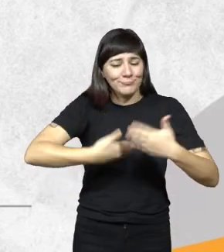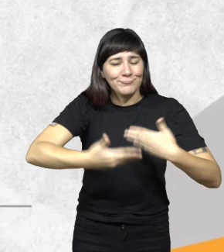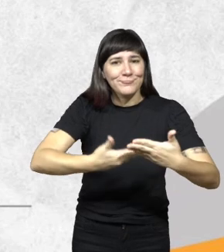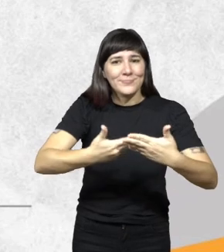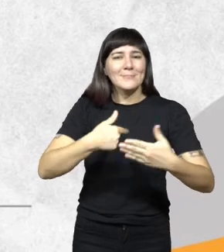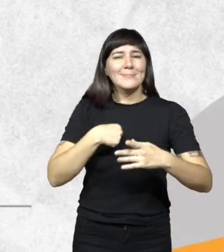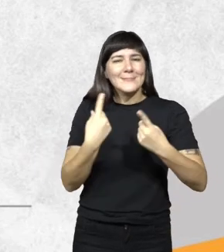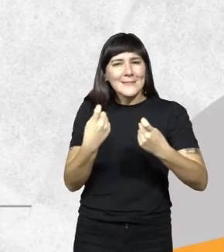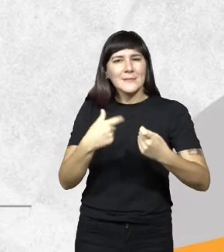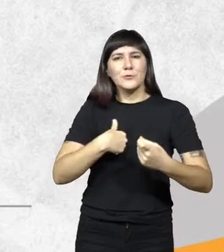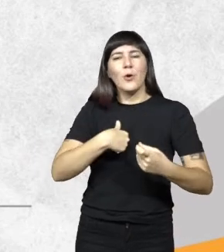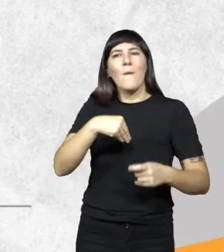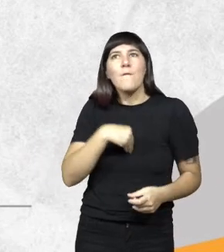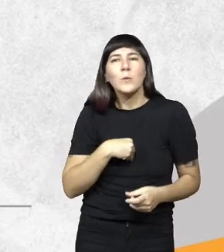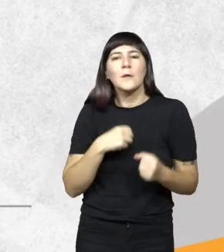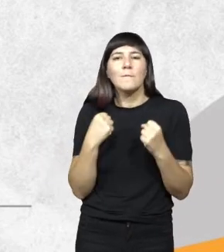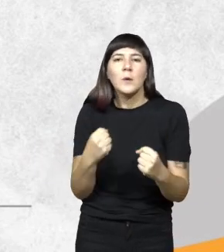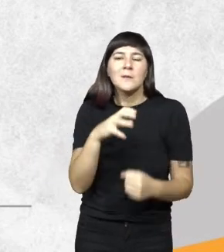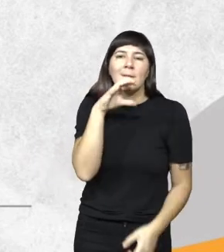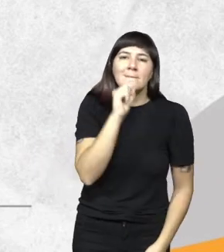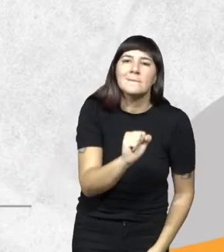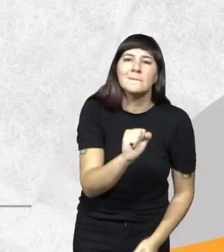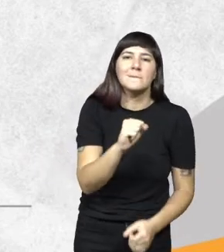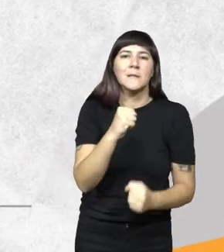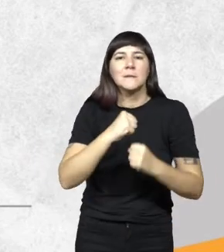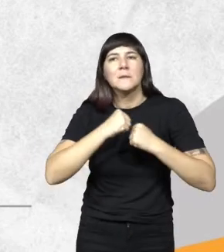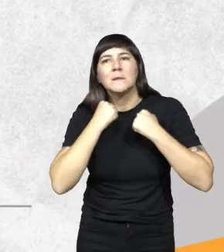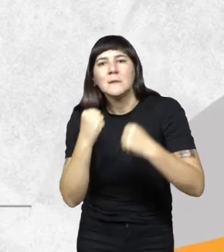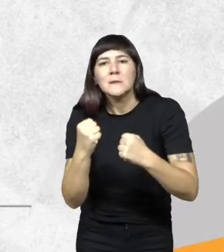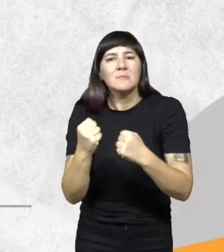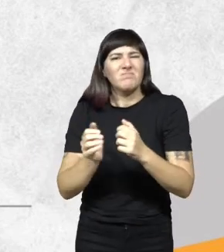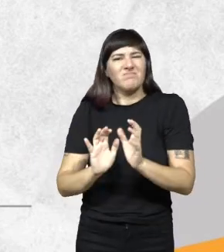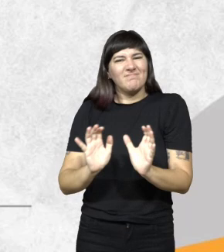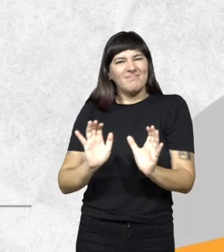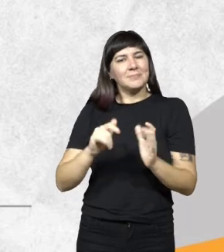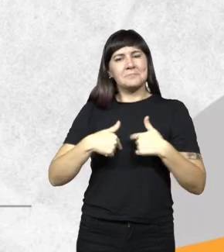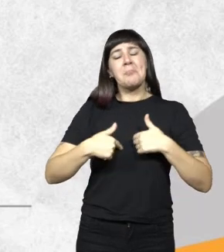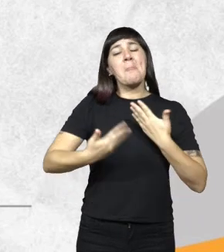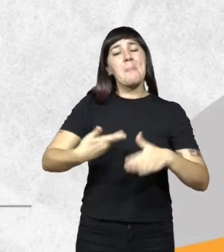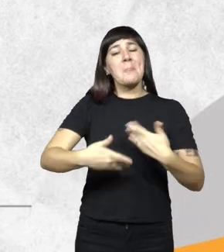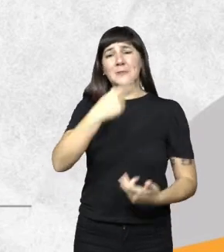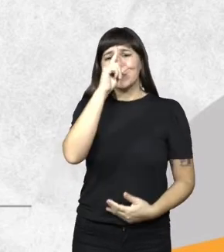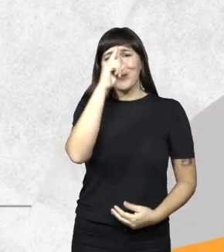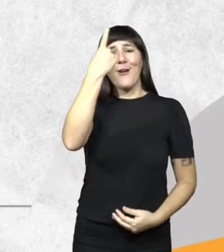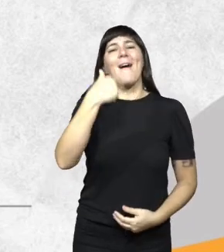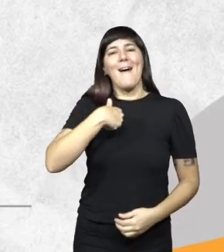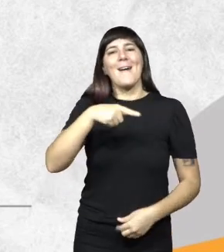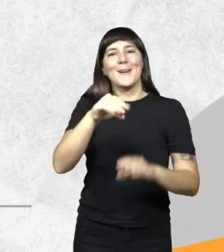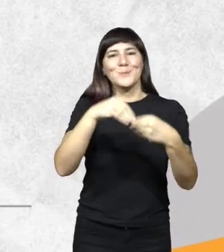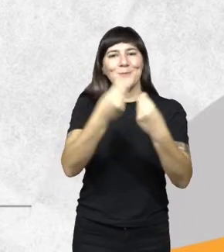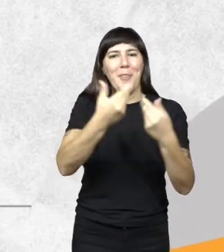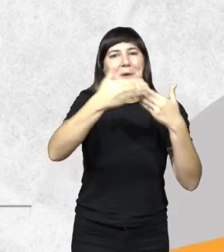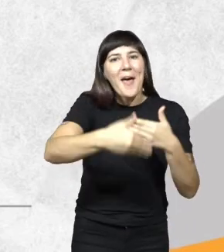ir a poner mi fuerza de voluntad, un esfuerzo o un sacrificio, los resultados son consistentes, son a largo plazo y son